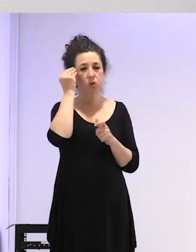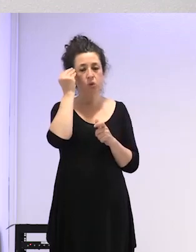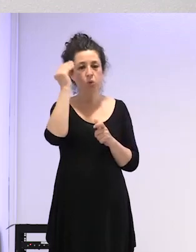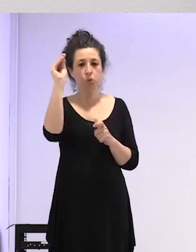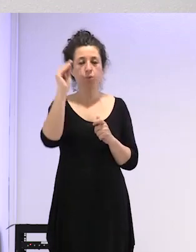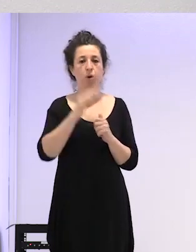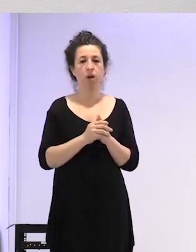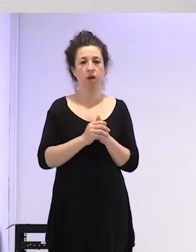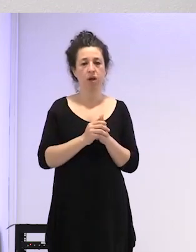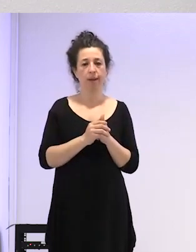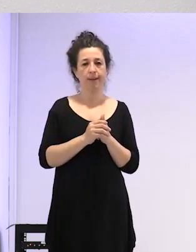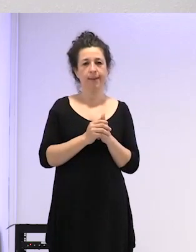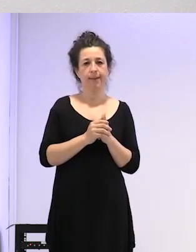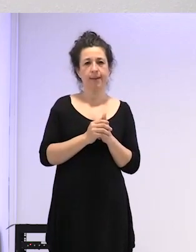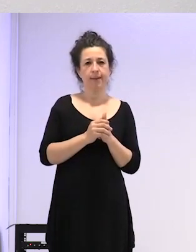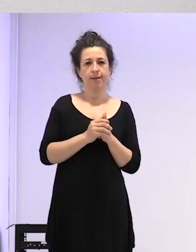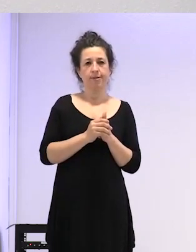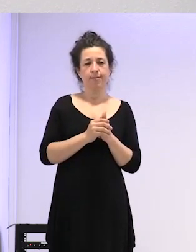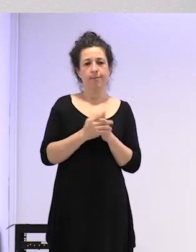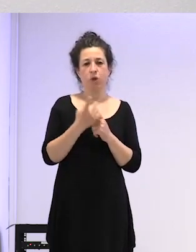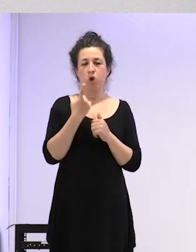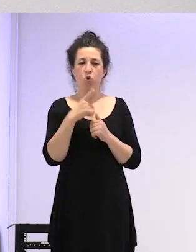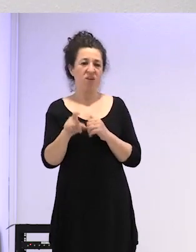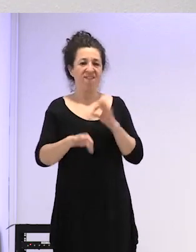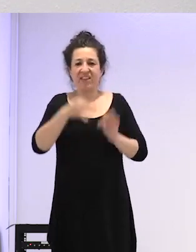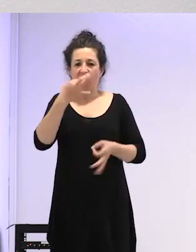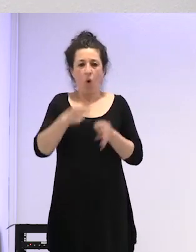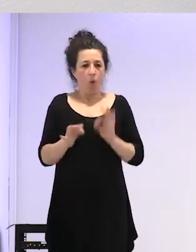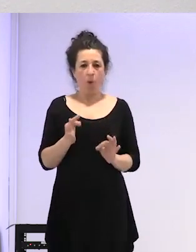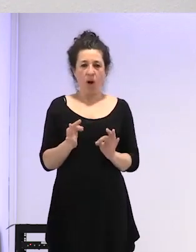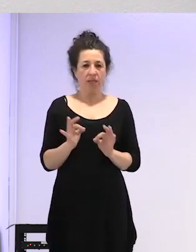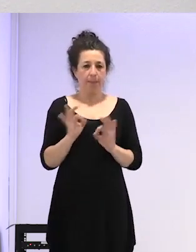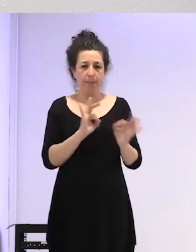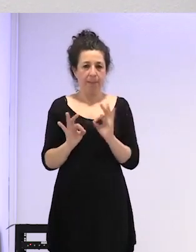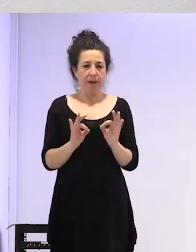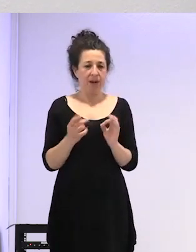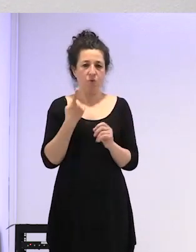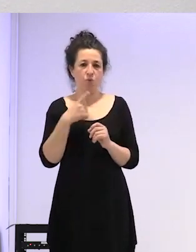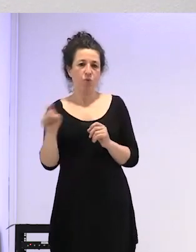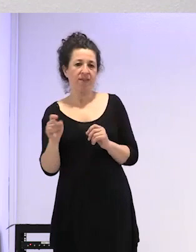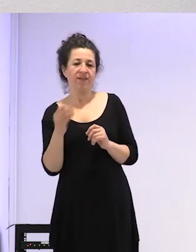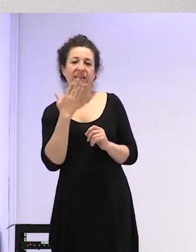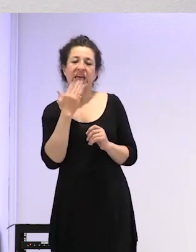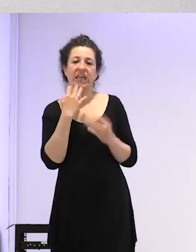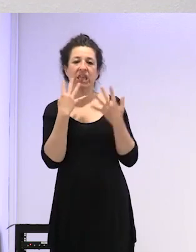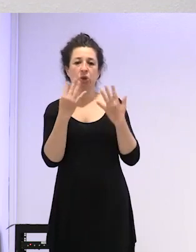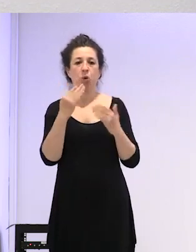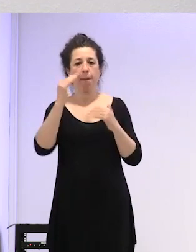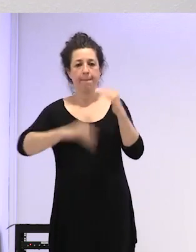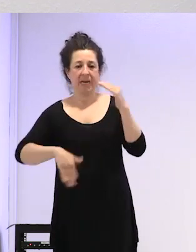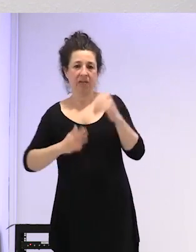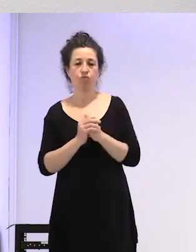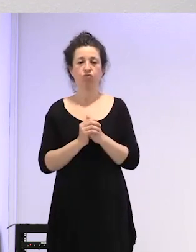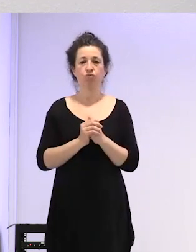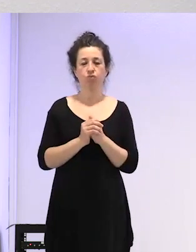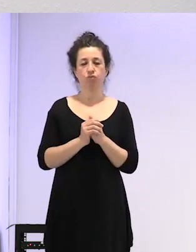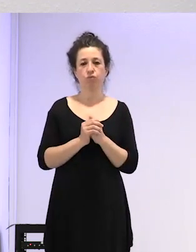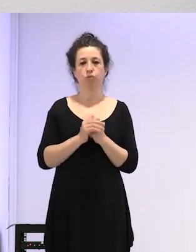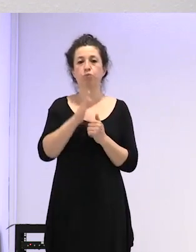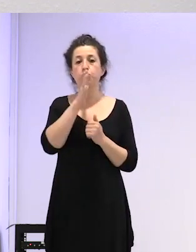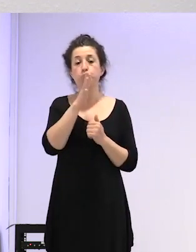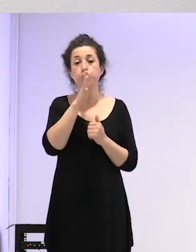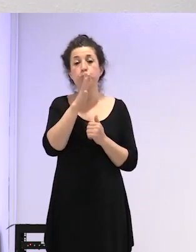que que no necesitan preparados hormonales es decir por debajo de los 9 años porque en este caso